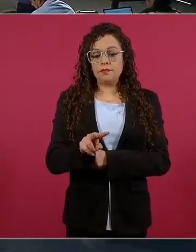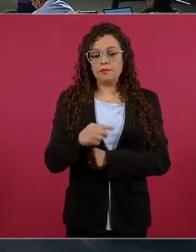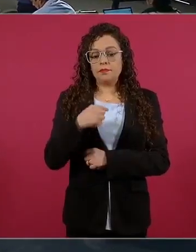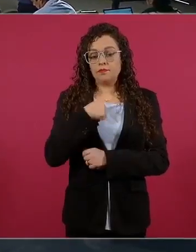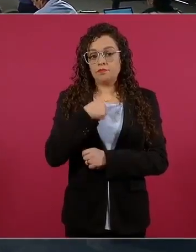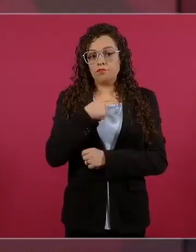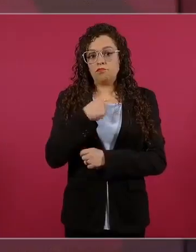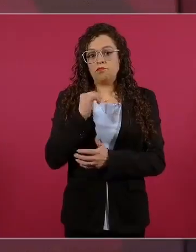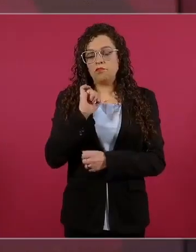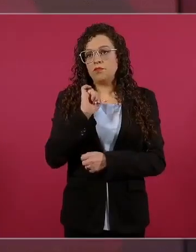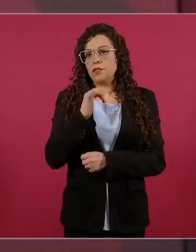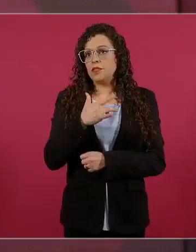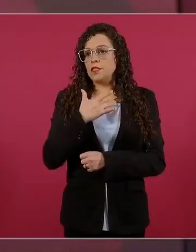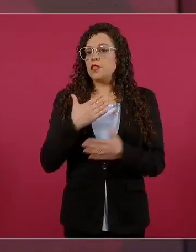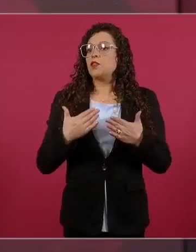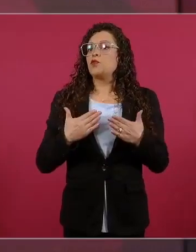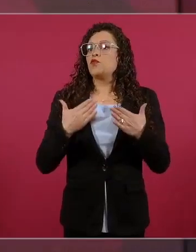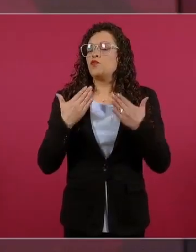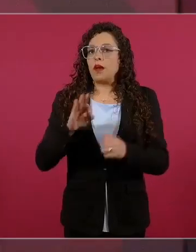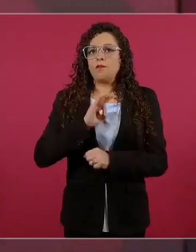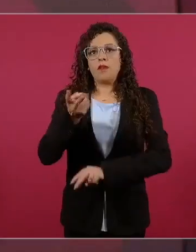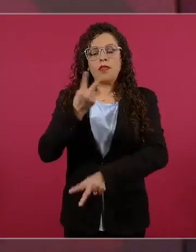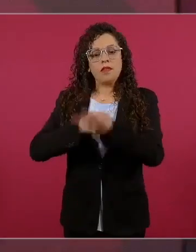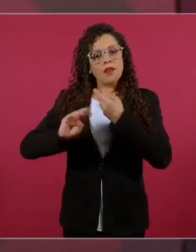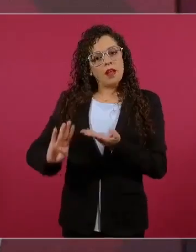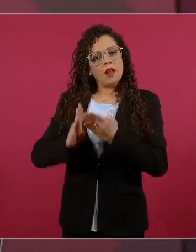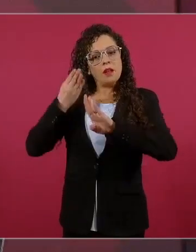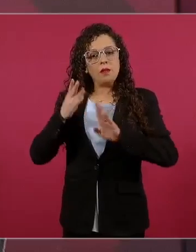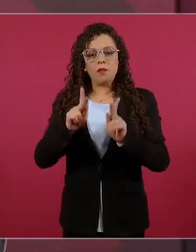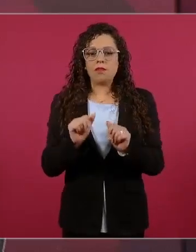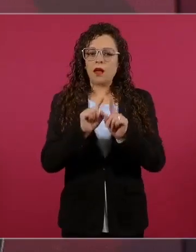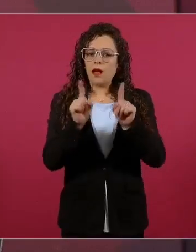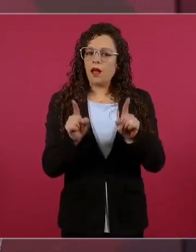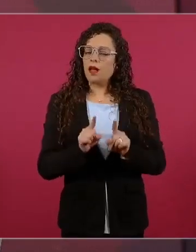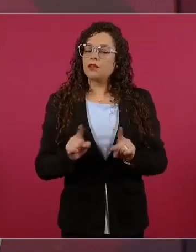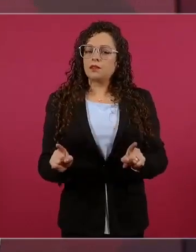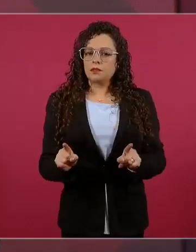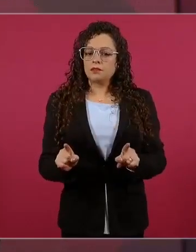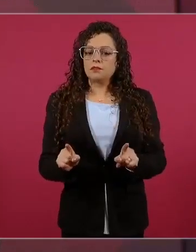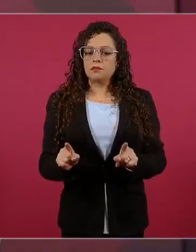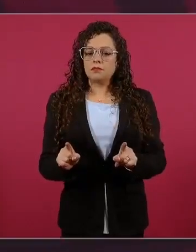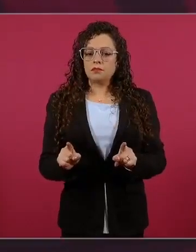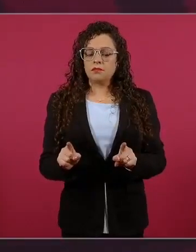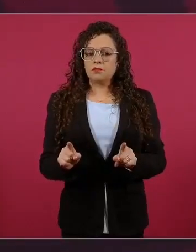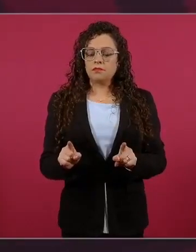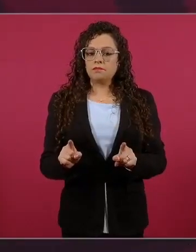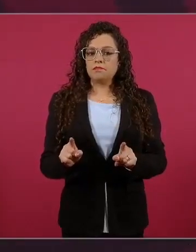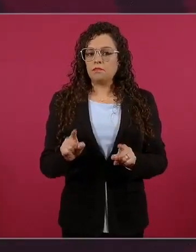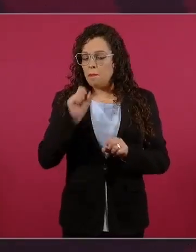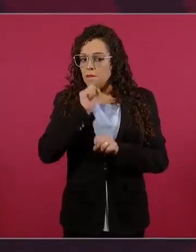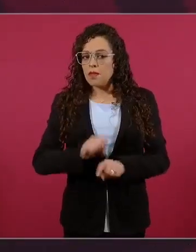la paz en el mundo y le tengo mucha confianza